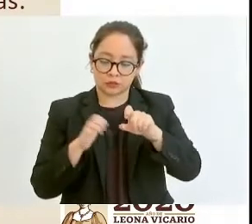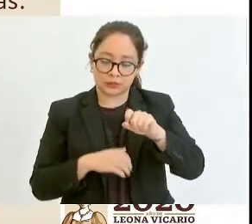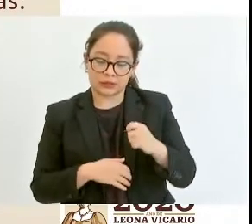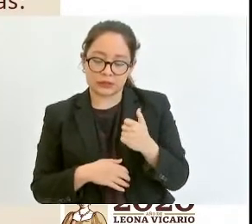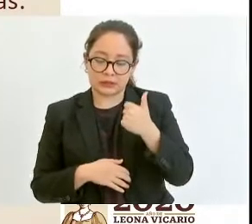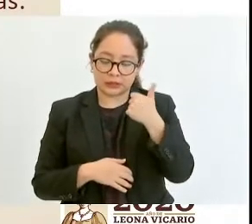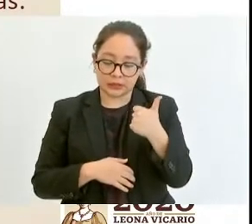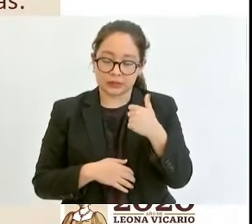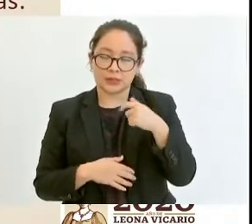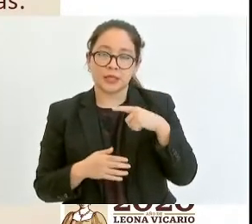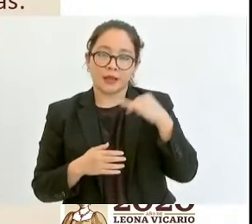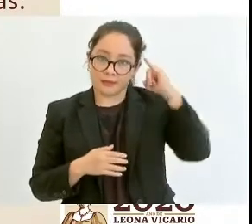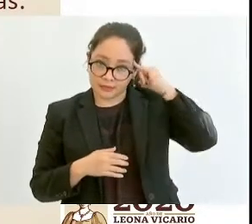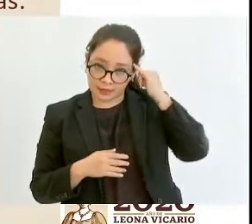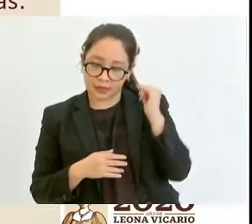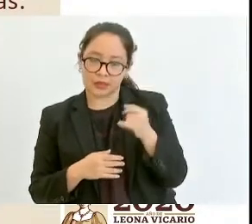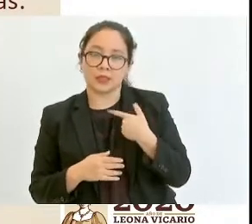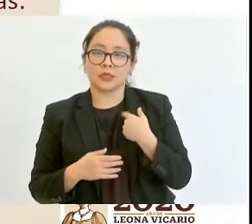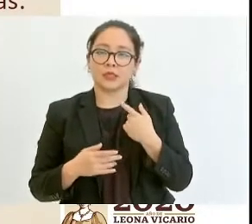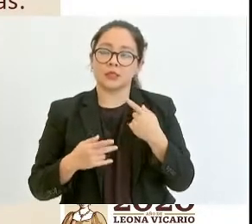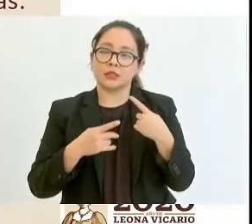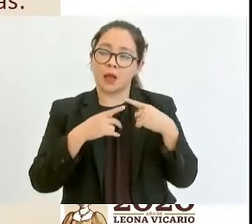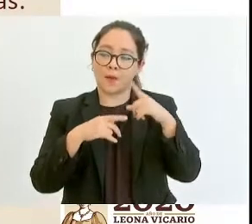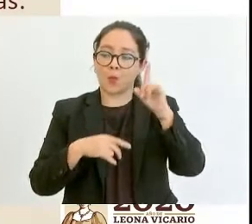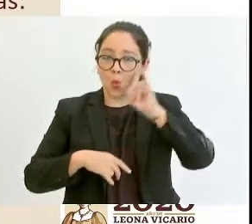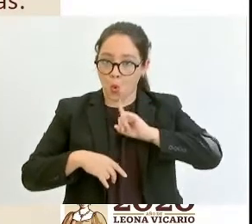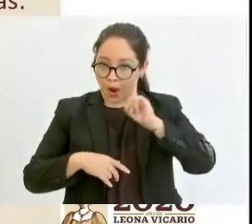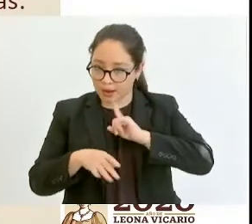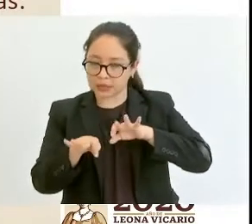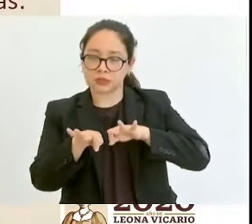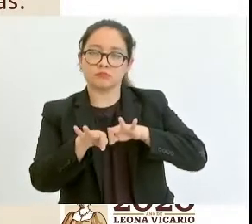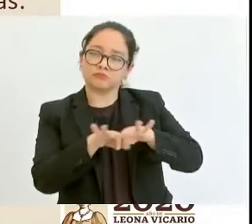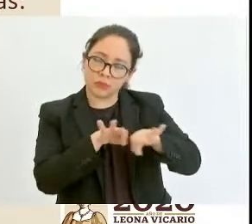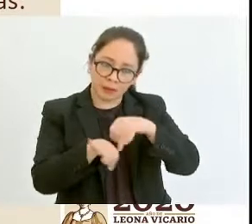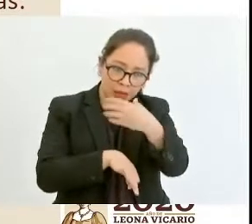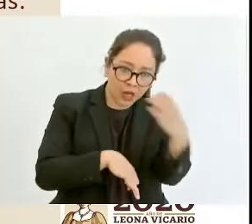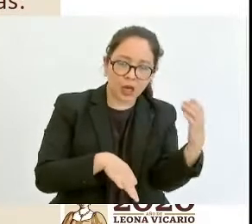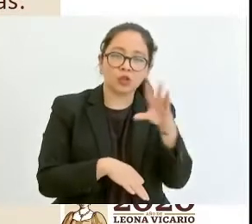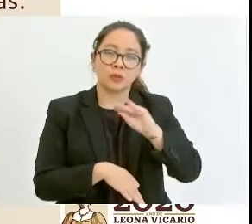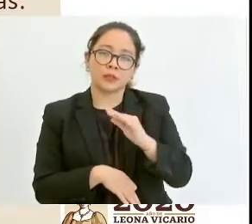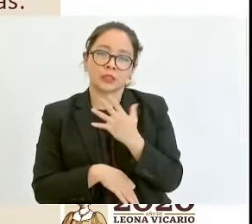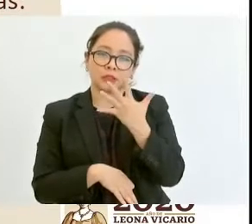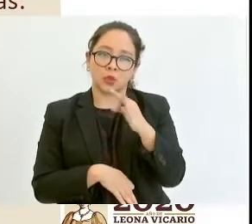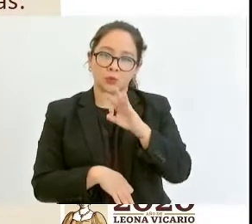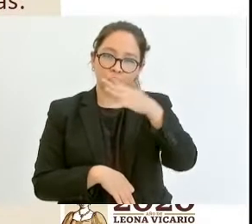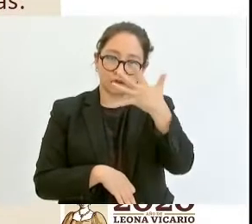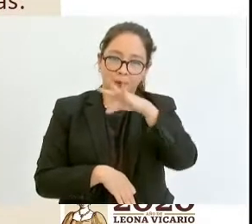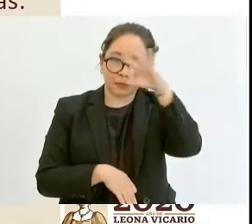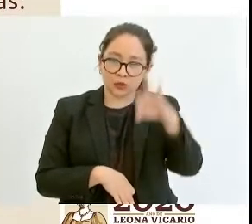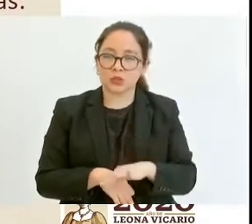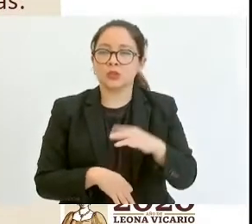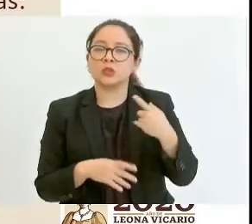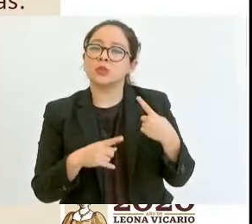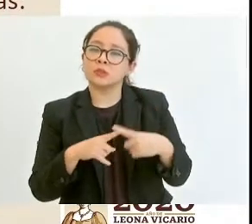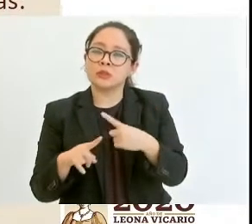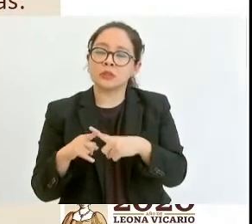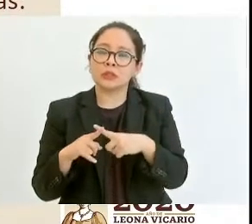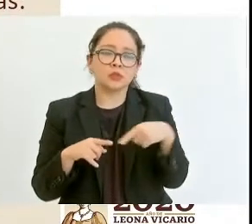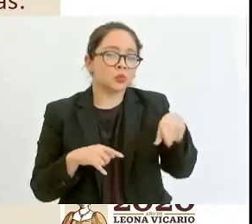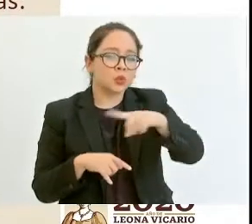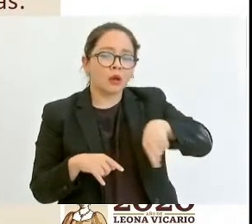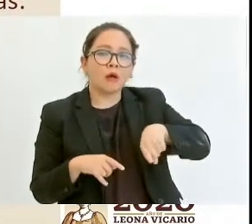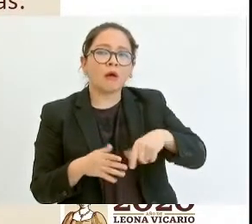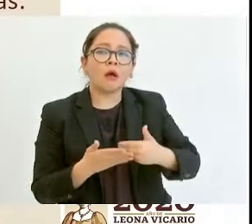65.345 mujeres productoras y 95.5% de productores han sido